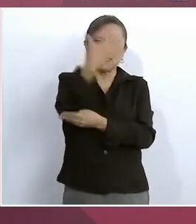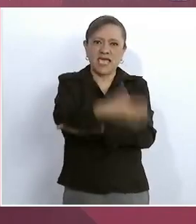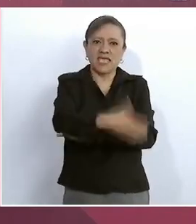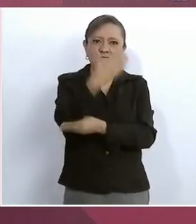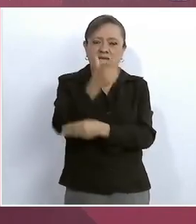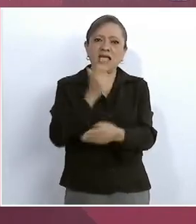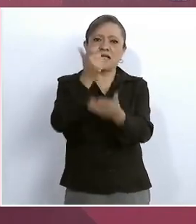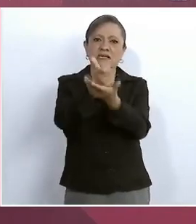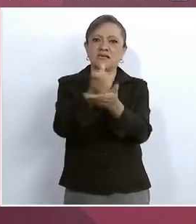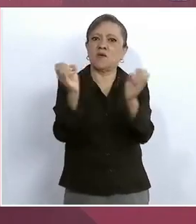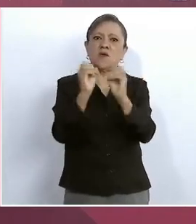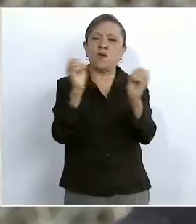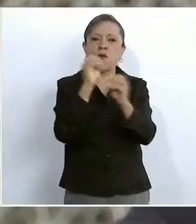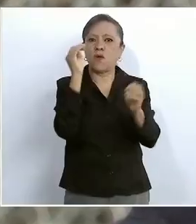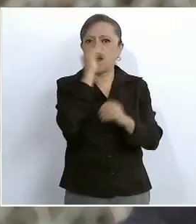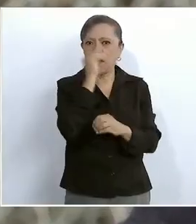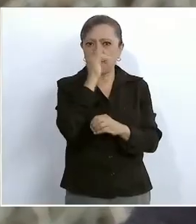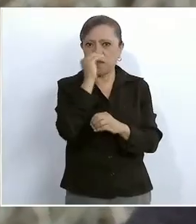caseta